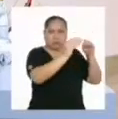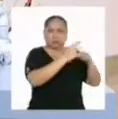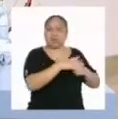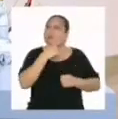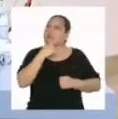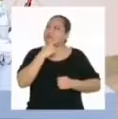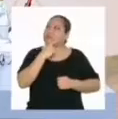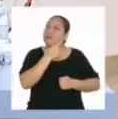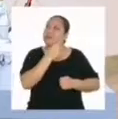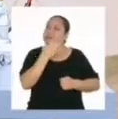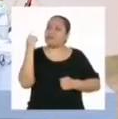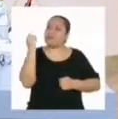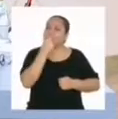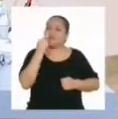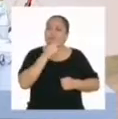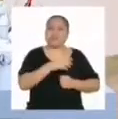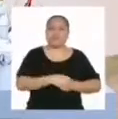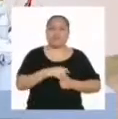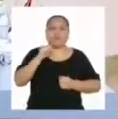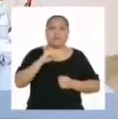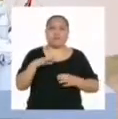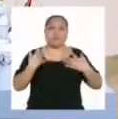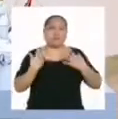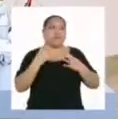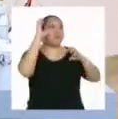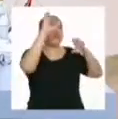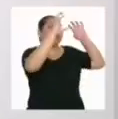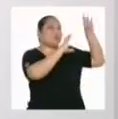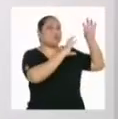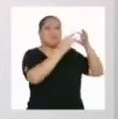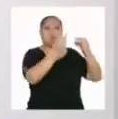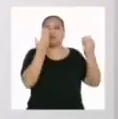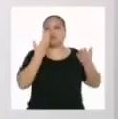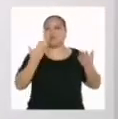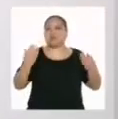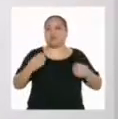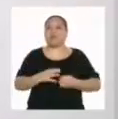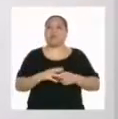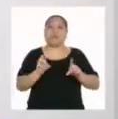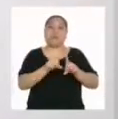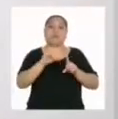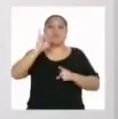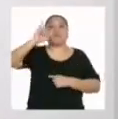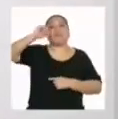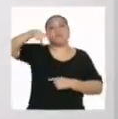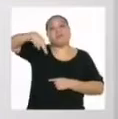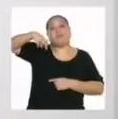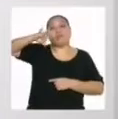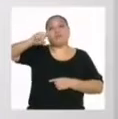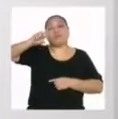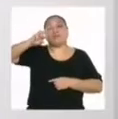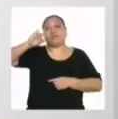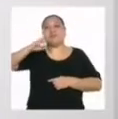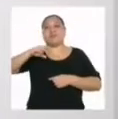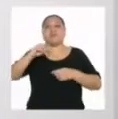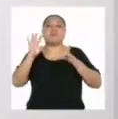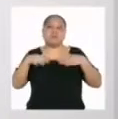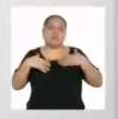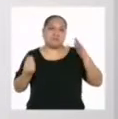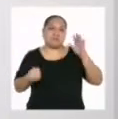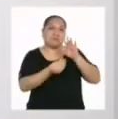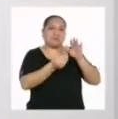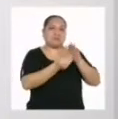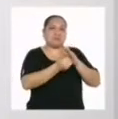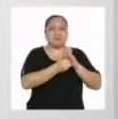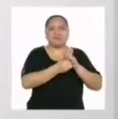parece una mejor idea esta, porque podremos poner un montón de cosas. Además de infografías, podrás incluir